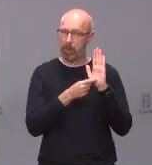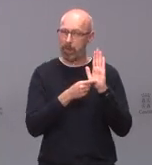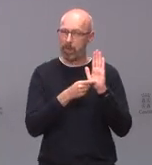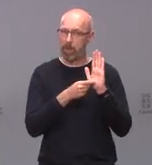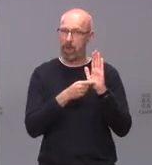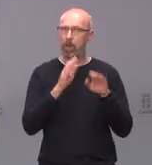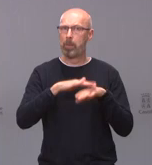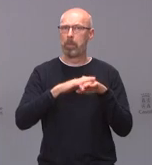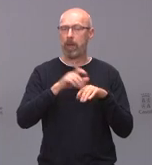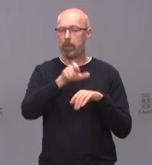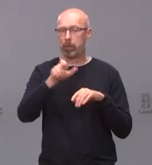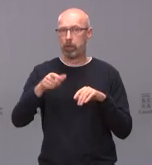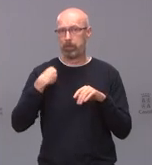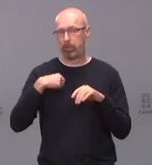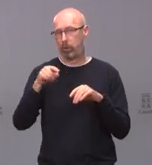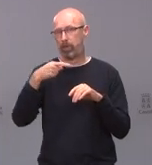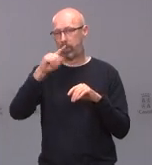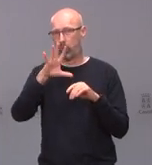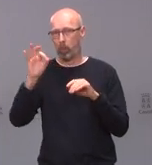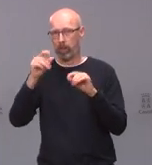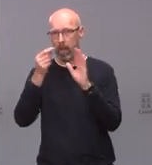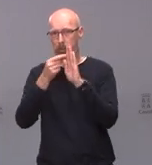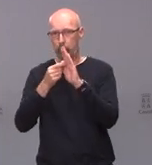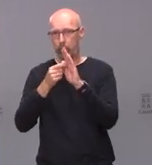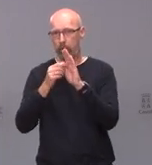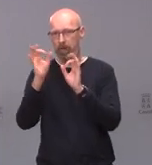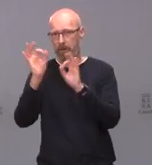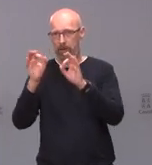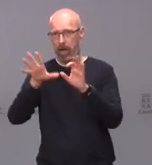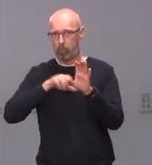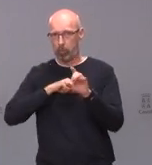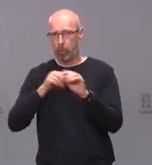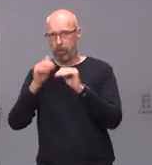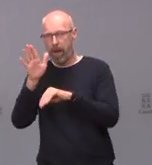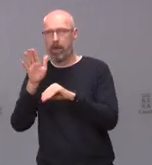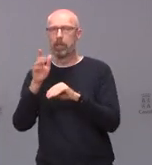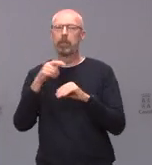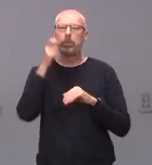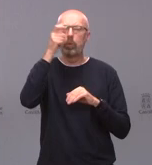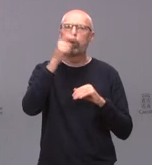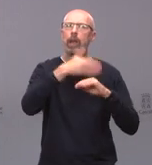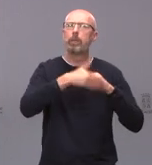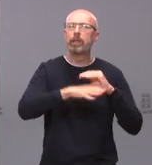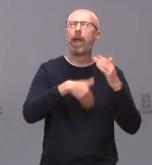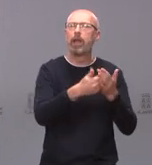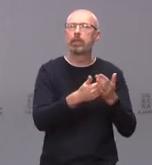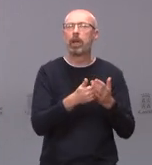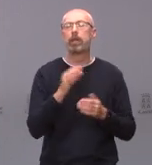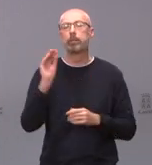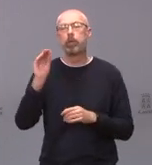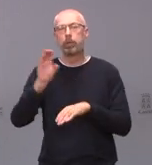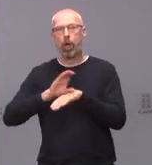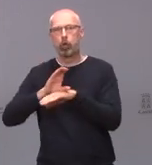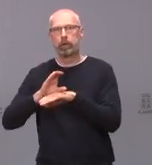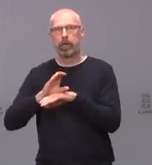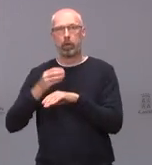superen los 150 puntos de incidencia por 100.000 habitantes y al consejero de Fomento preguntarle si la provincia de León cumpliría esos